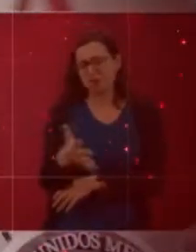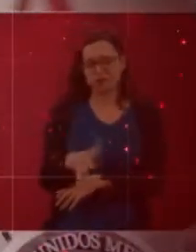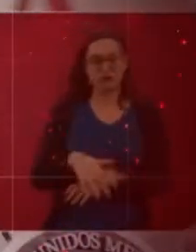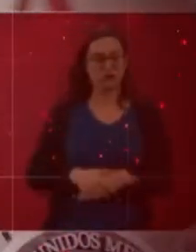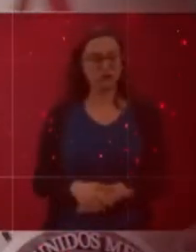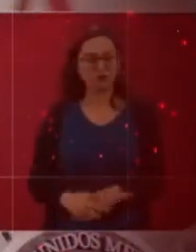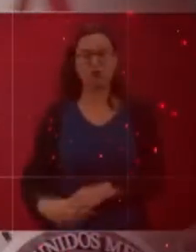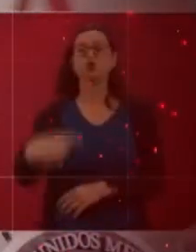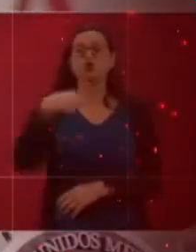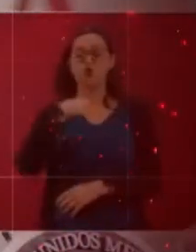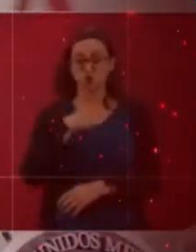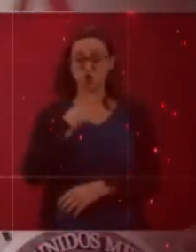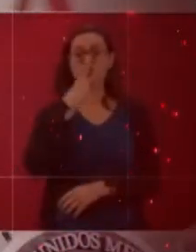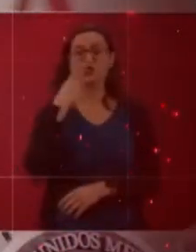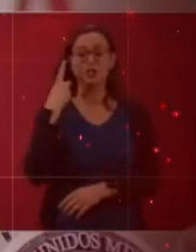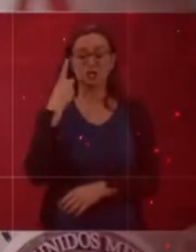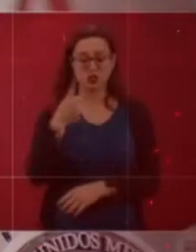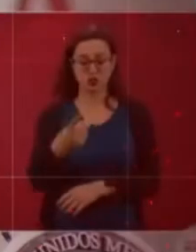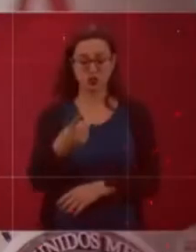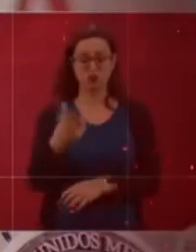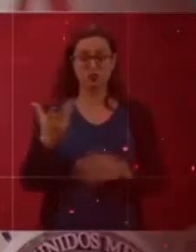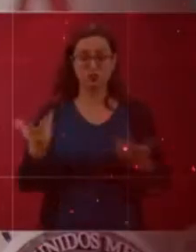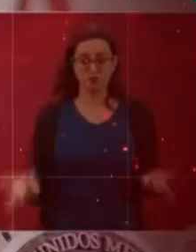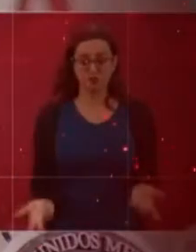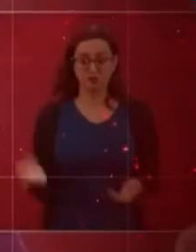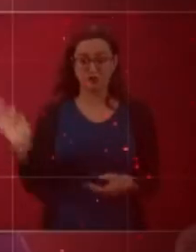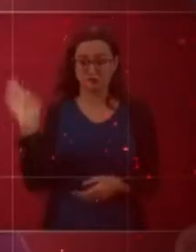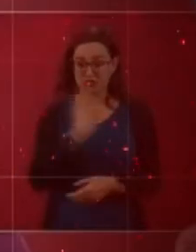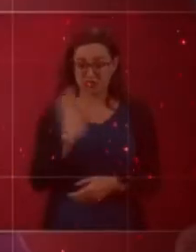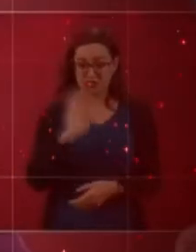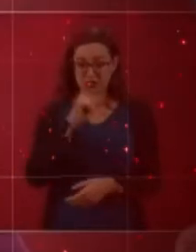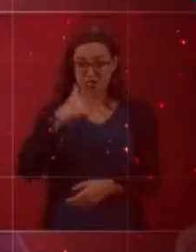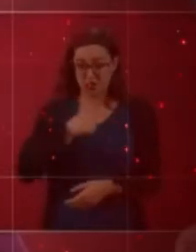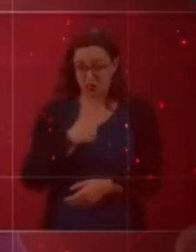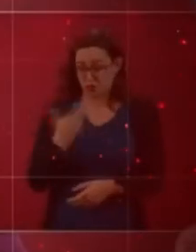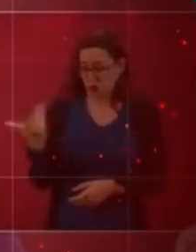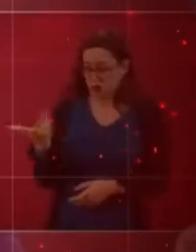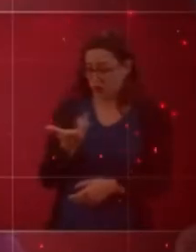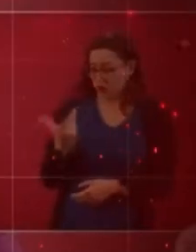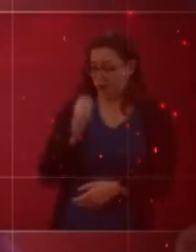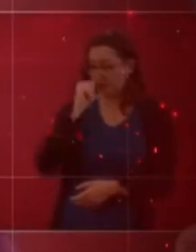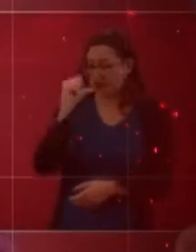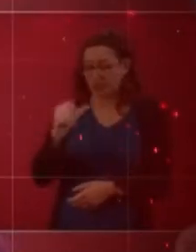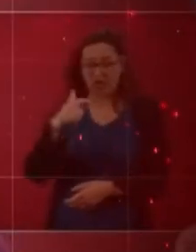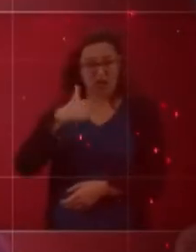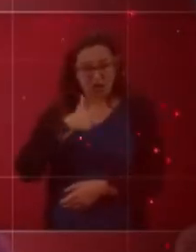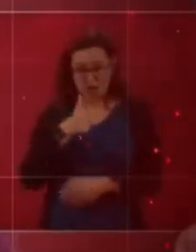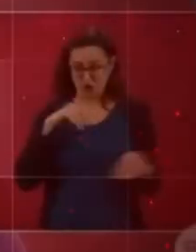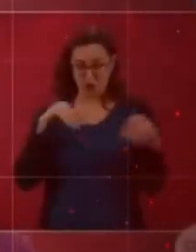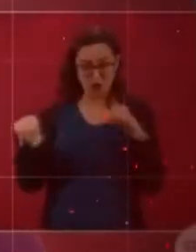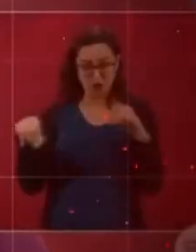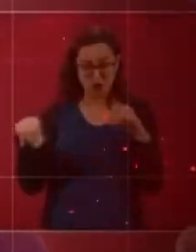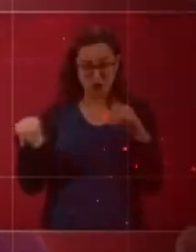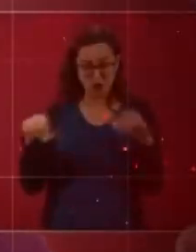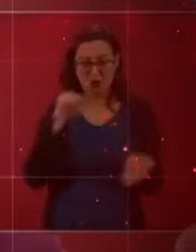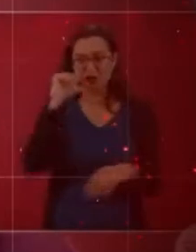parte les digo, si no hiciera lo que estoy haciendo, no tendría cabida en esta cuarta transformación.